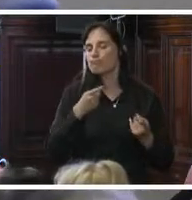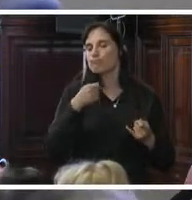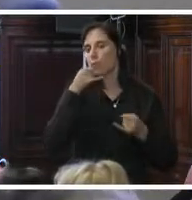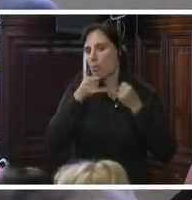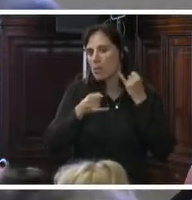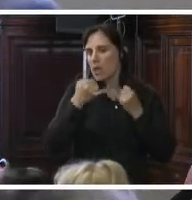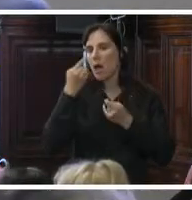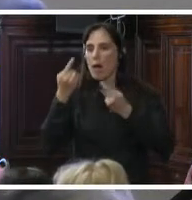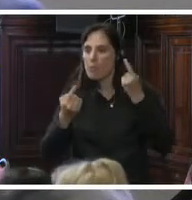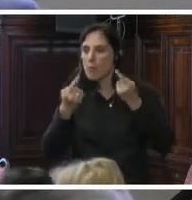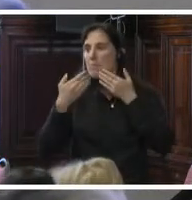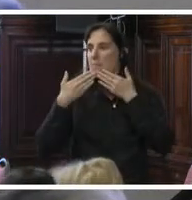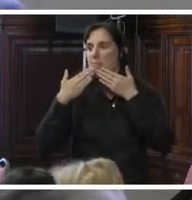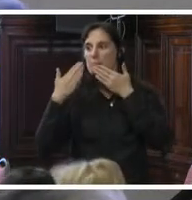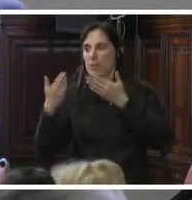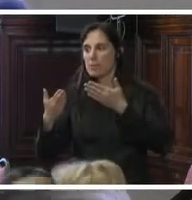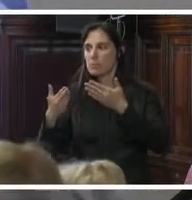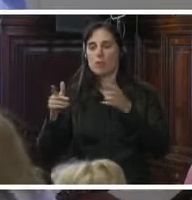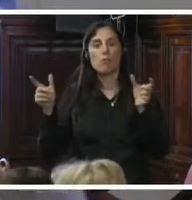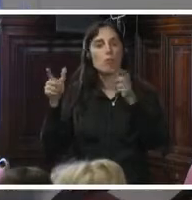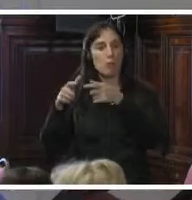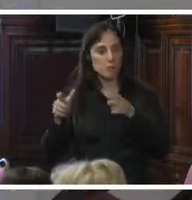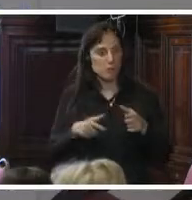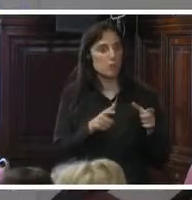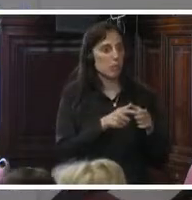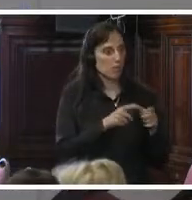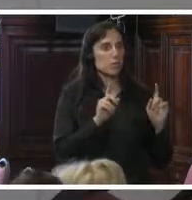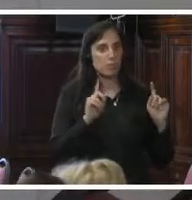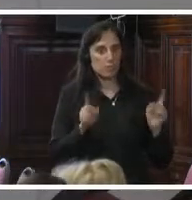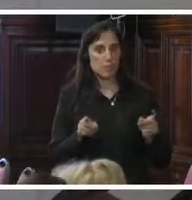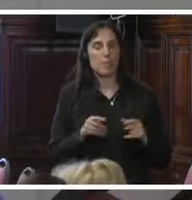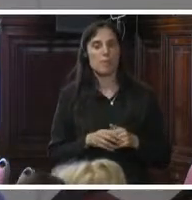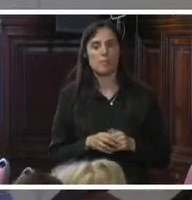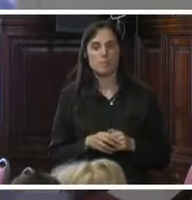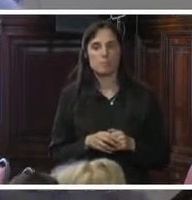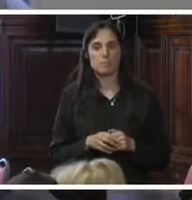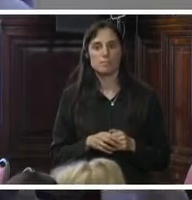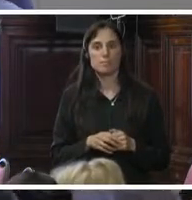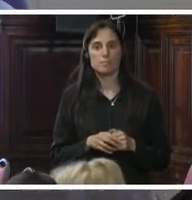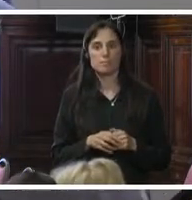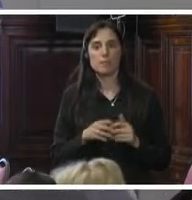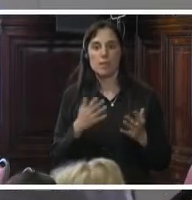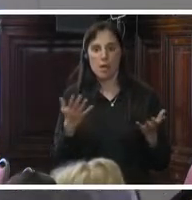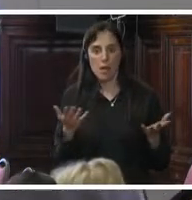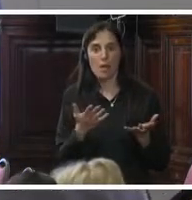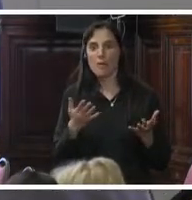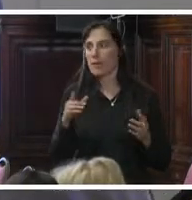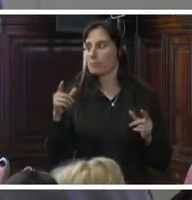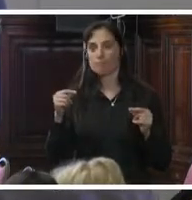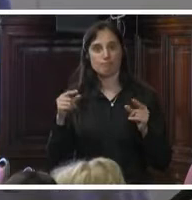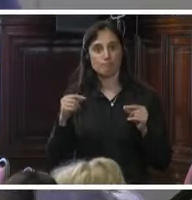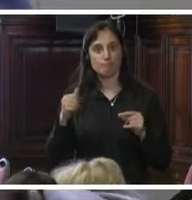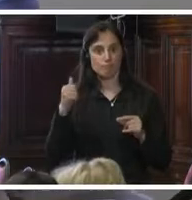y preguntas de los comisionados y ustedes tendrán un periodo para seguimiento. Mientras hablan,